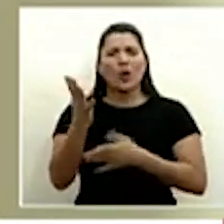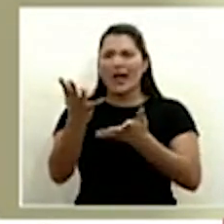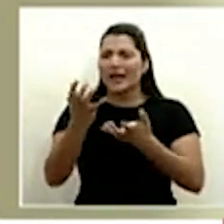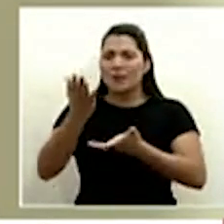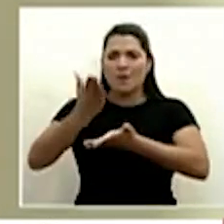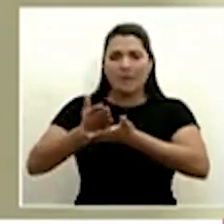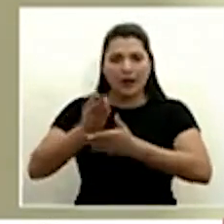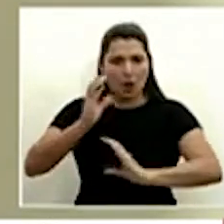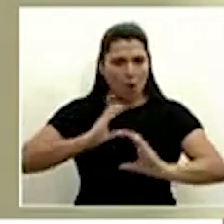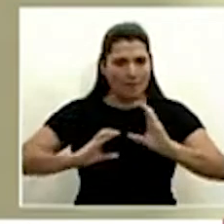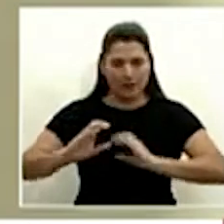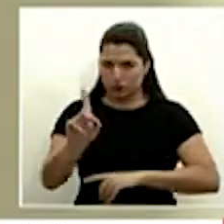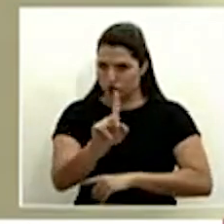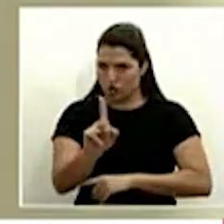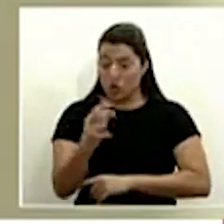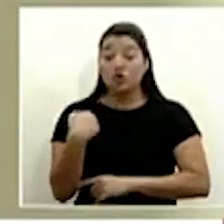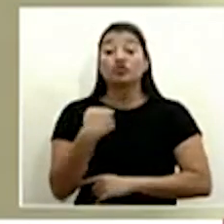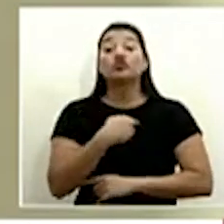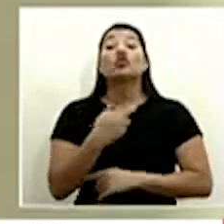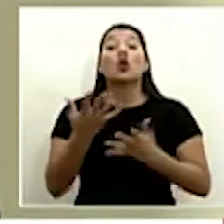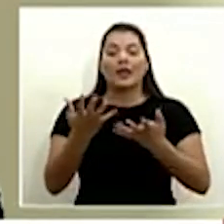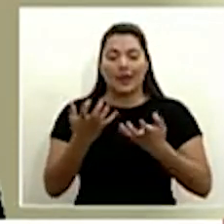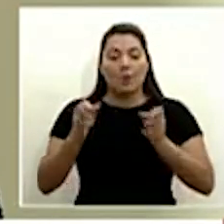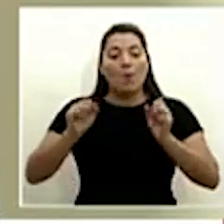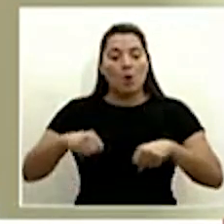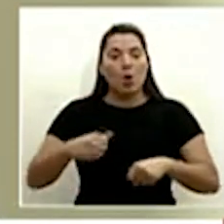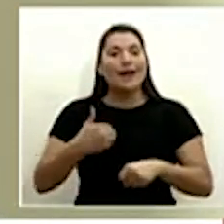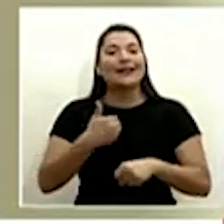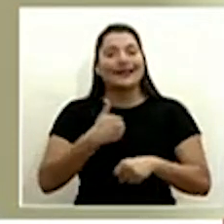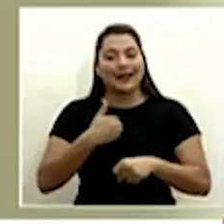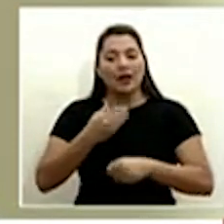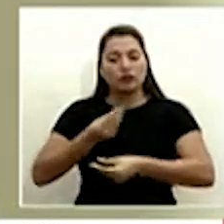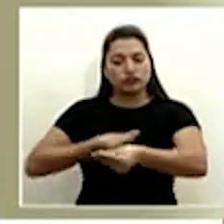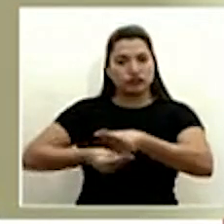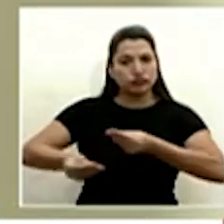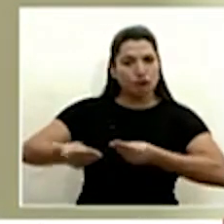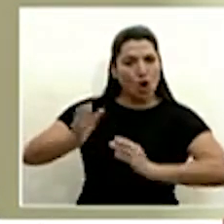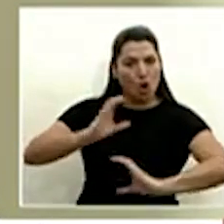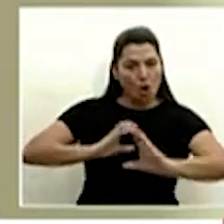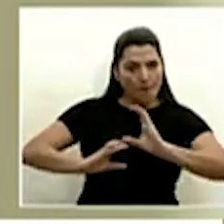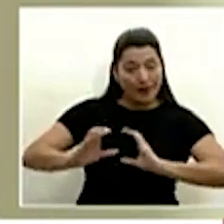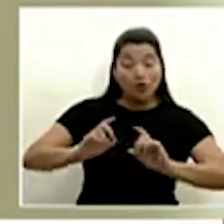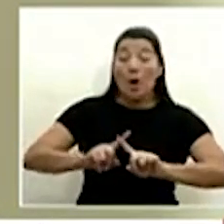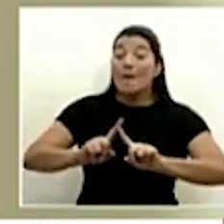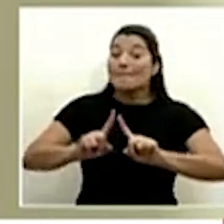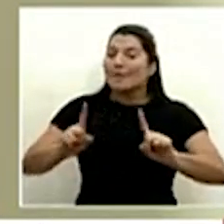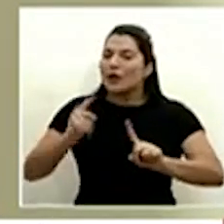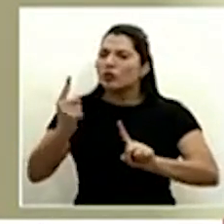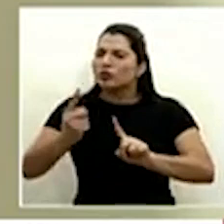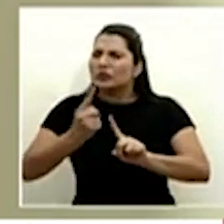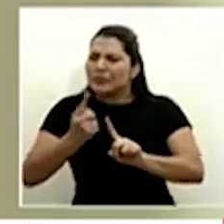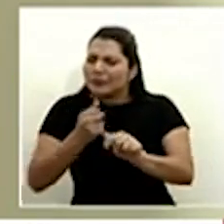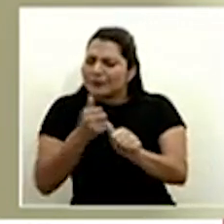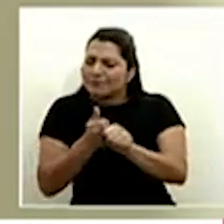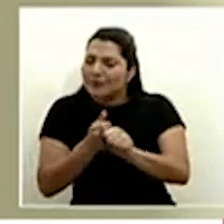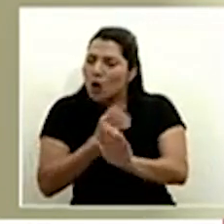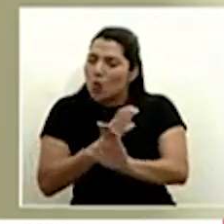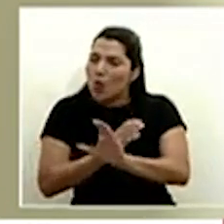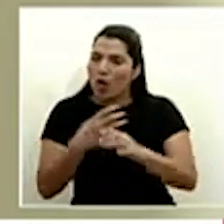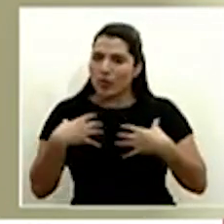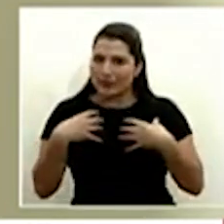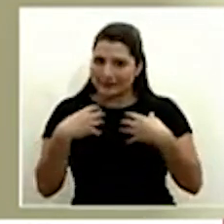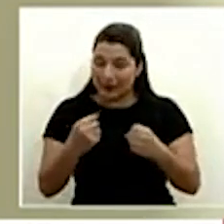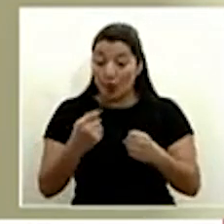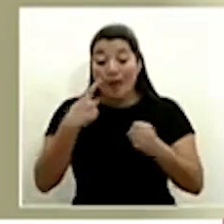querido es asegurar un flujo comercial con la máxima protección sanitaria que podamos tener para minimizar los